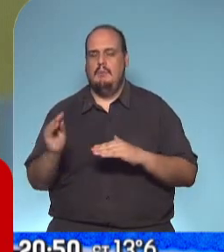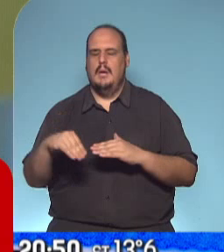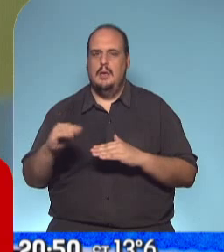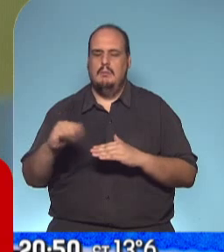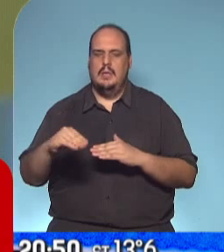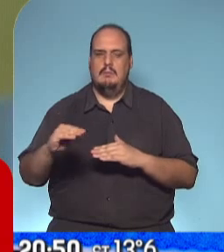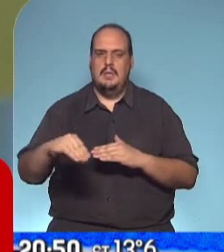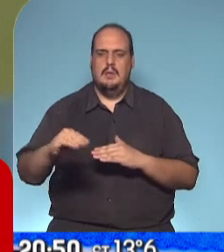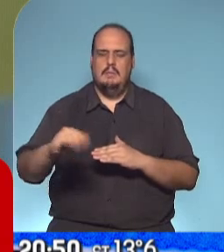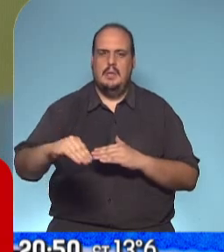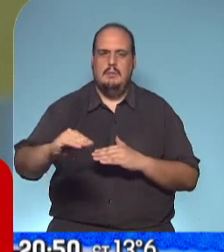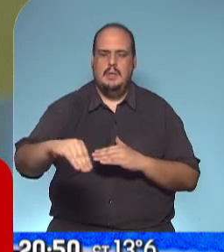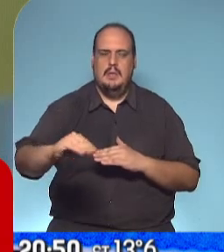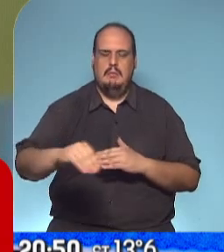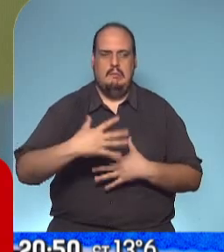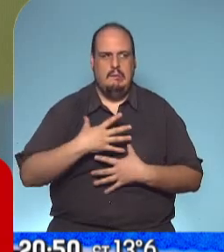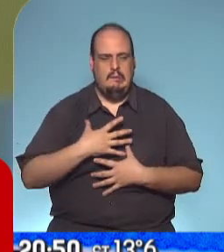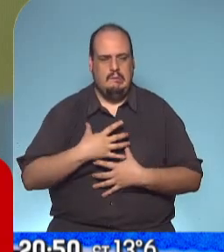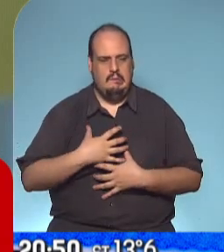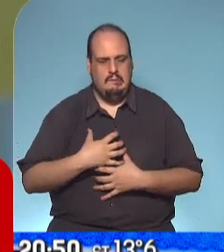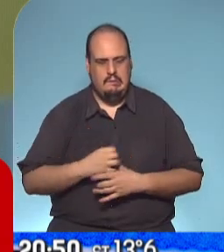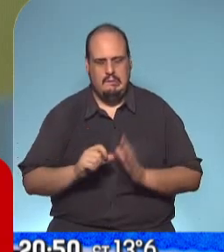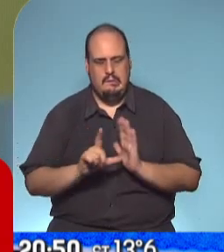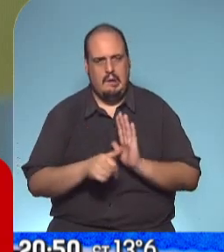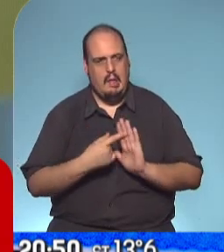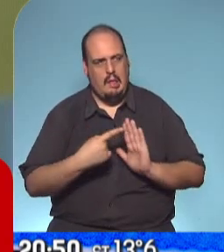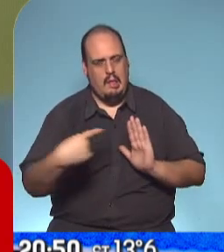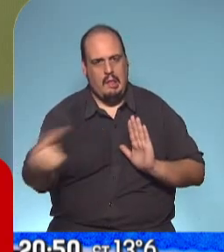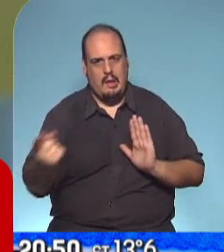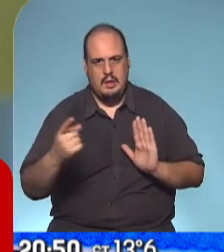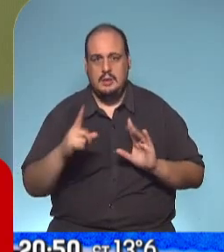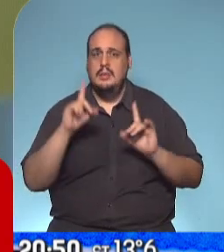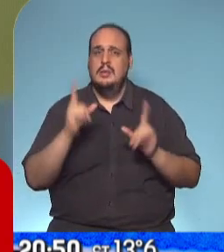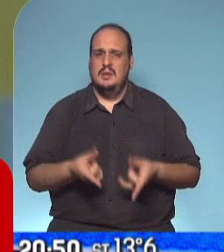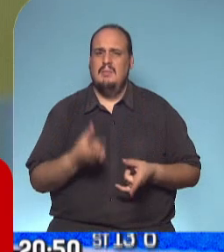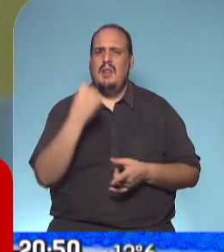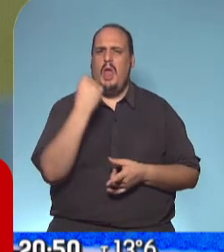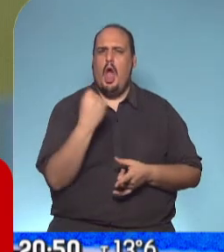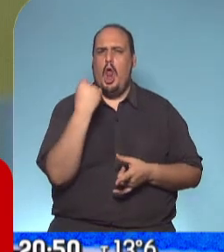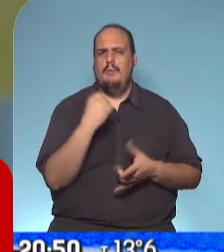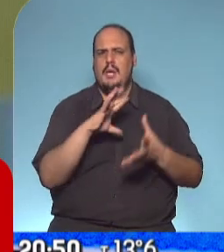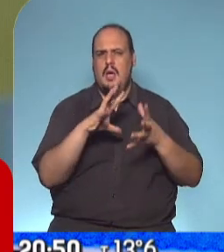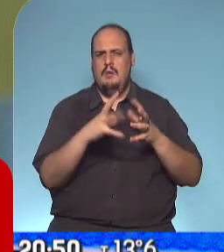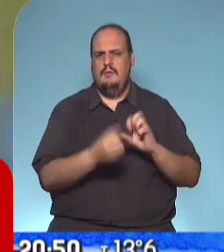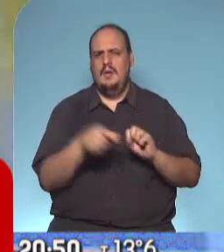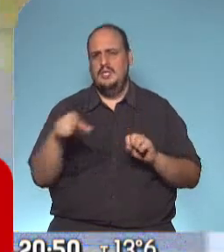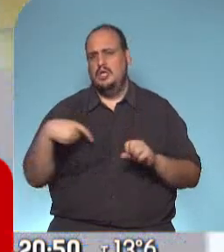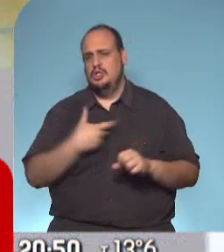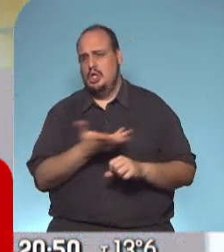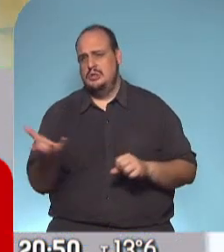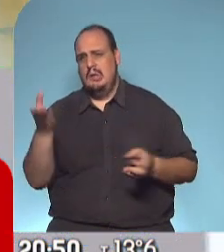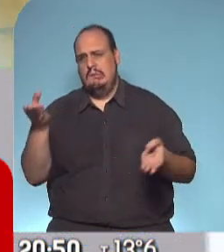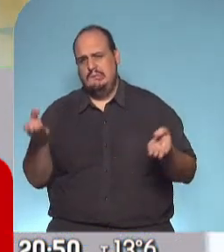la cuarentena, tal vez demasiado larga, nos referimos también al daño económico, todo eso entra a pesar en el humor social.